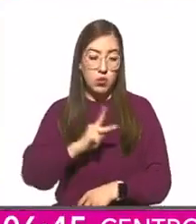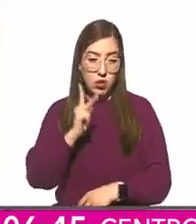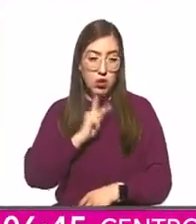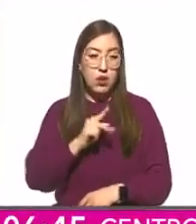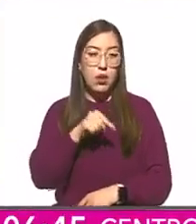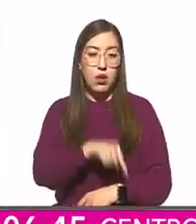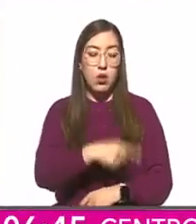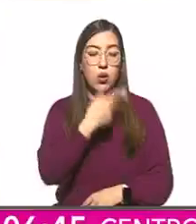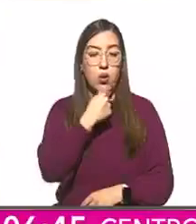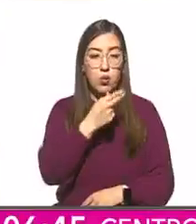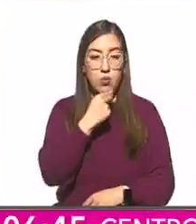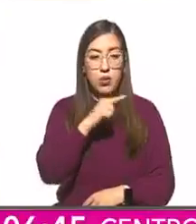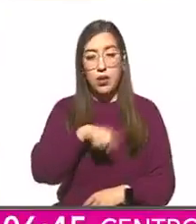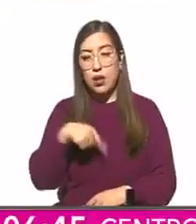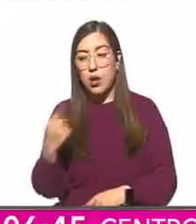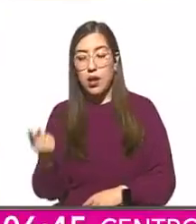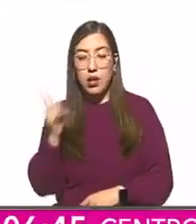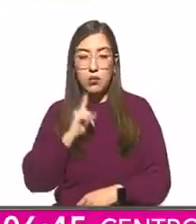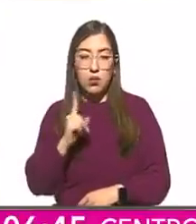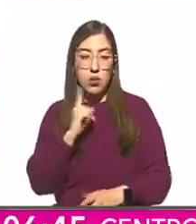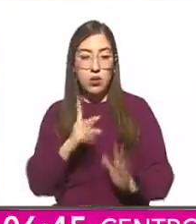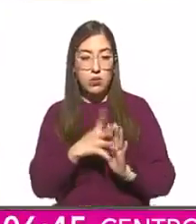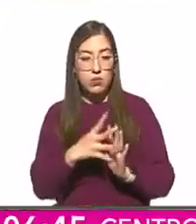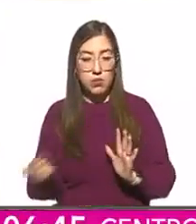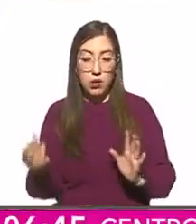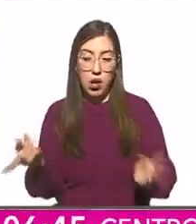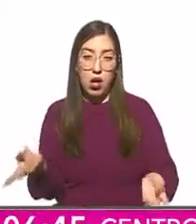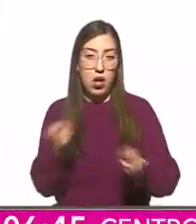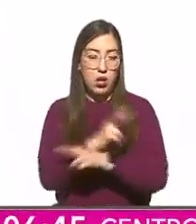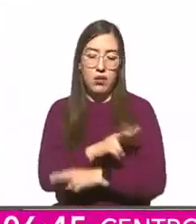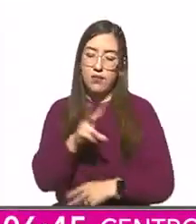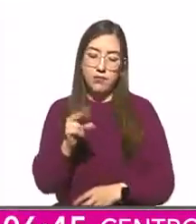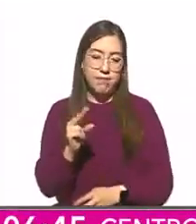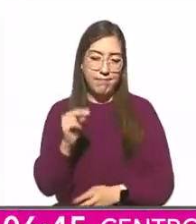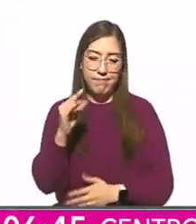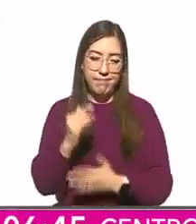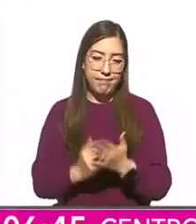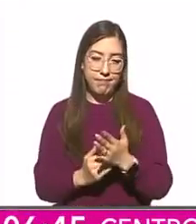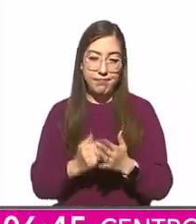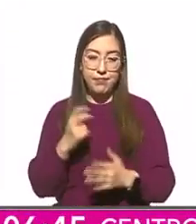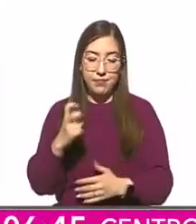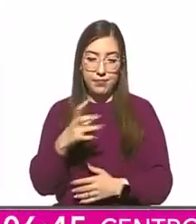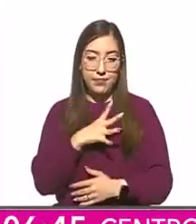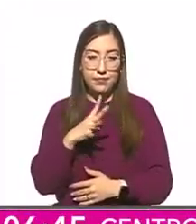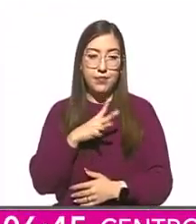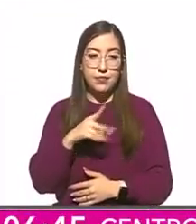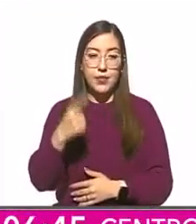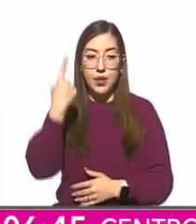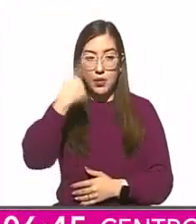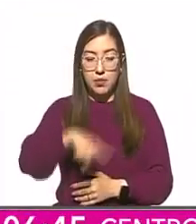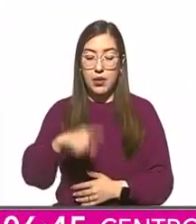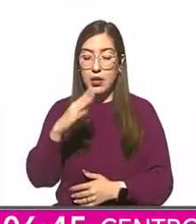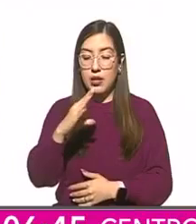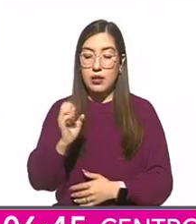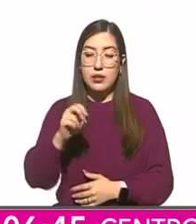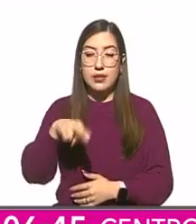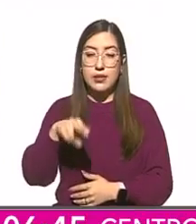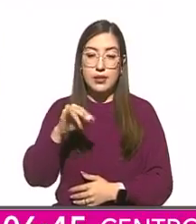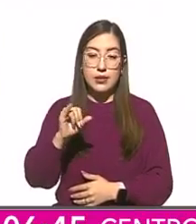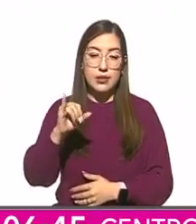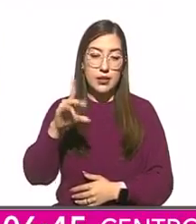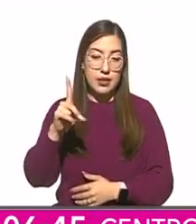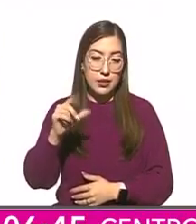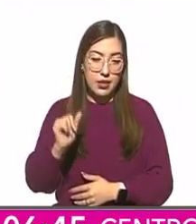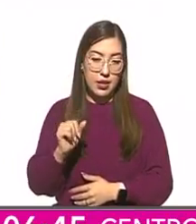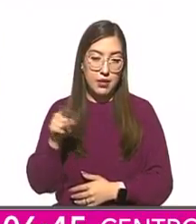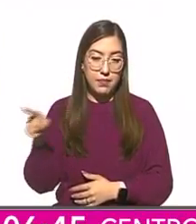transmitan a las mujeres que las mujeres a los hombres. El Centro Nacional para la Prevención y el Control del VIH y